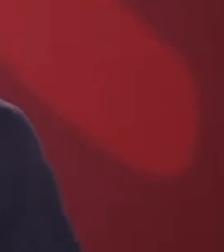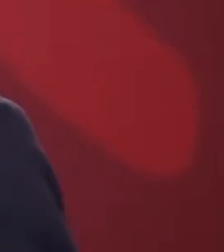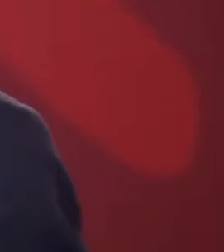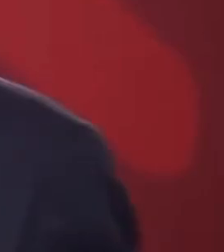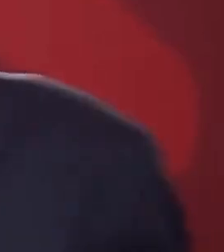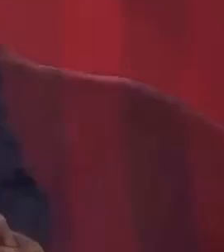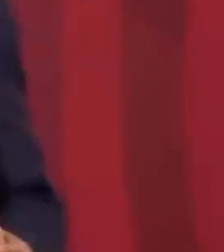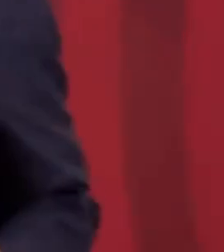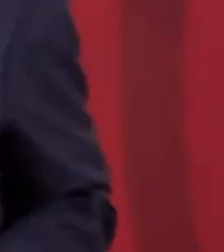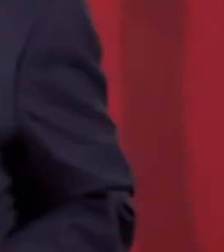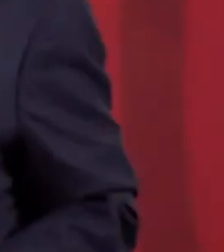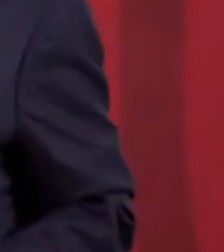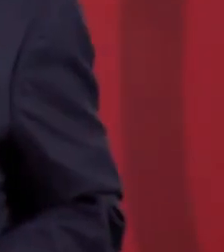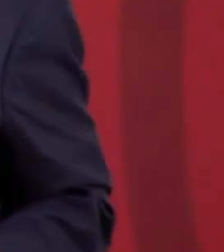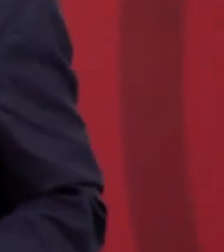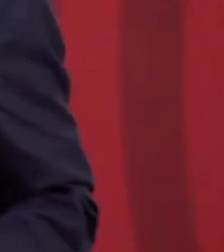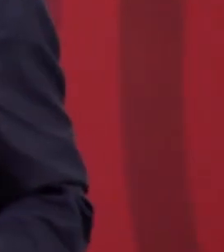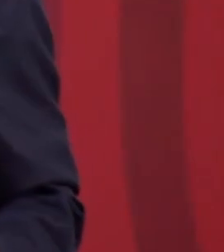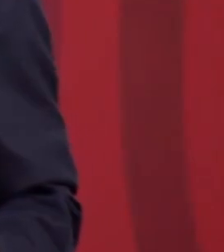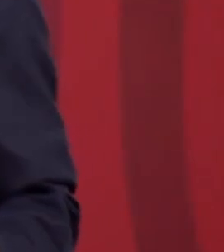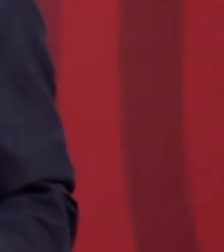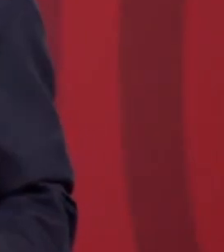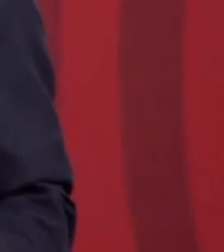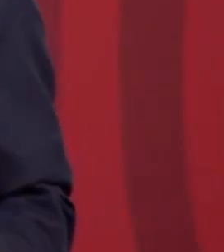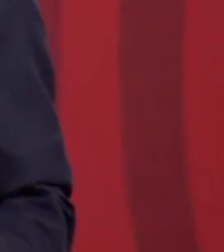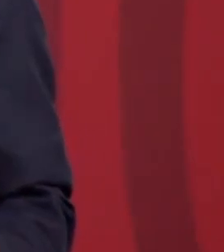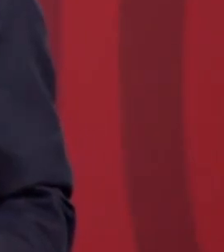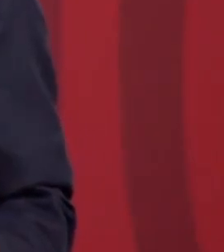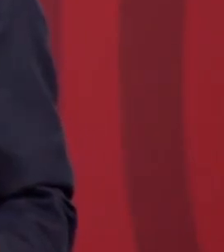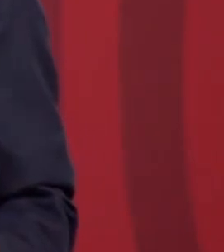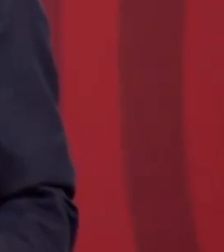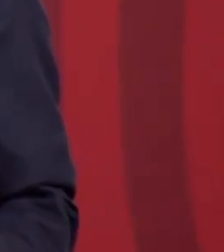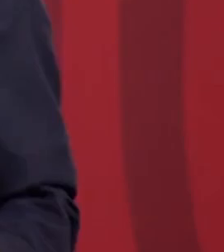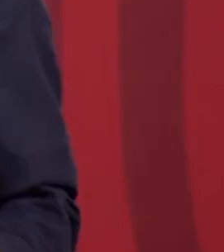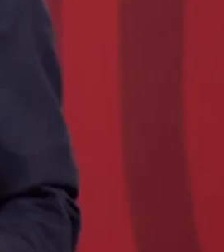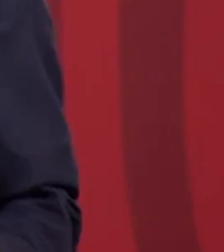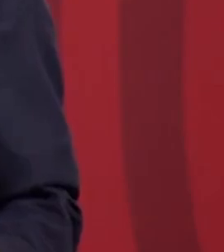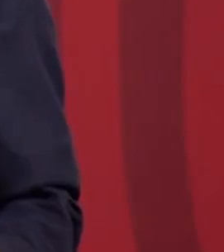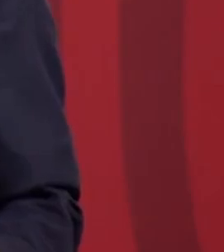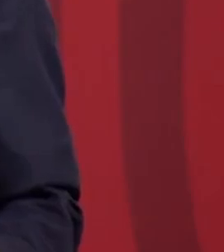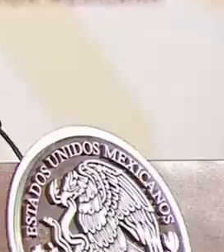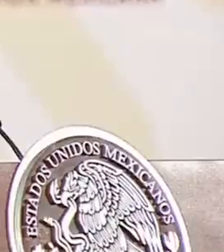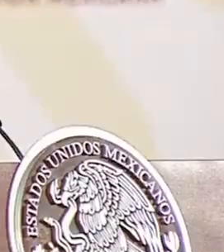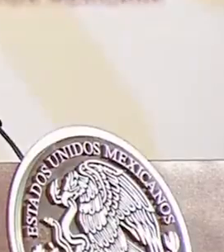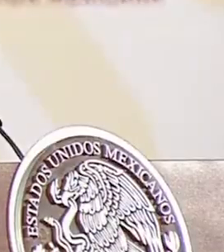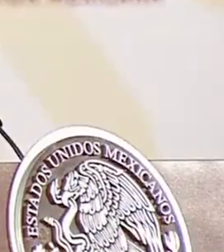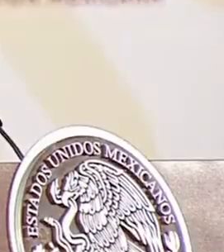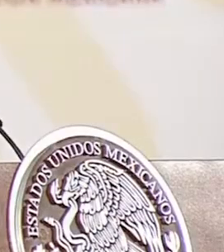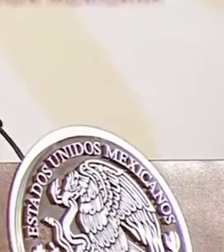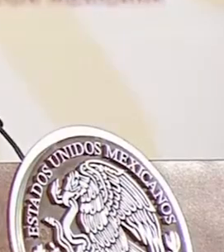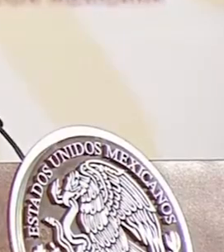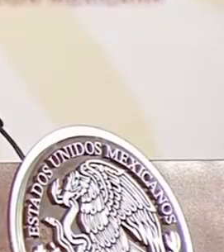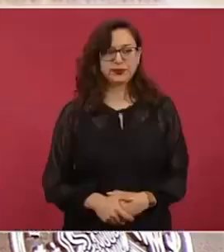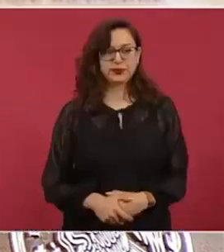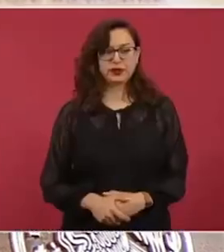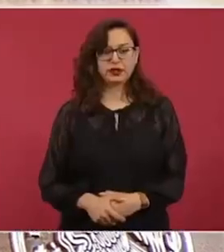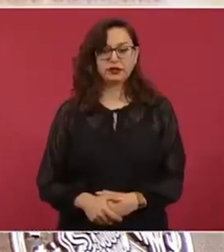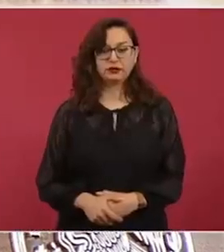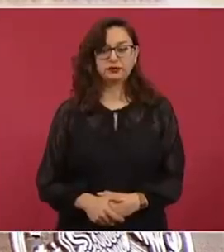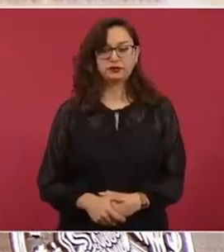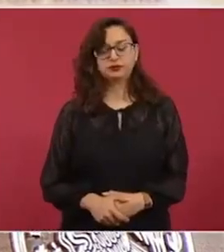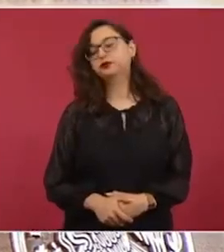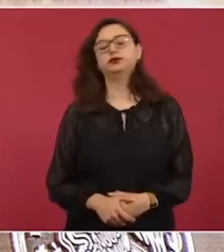representa a los grupos de intereses creados, pero es mundial,